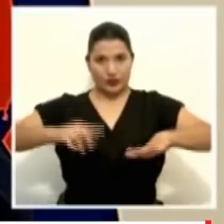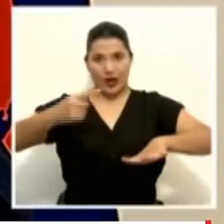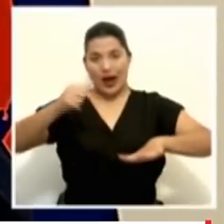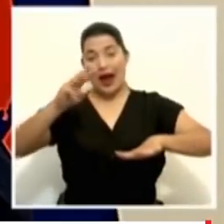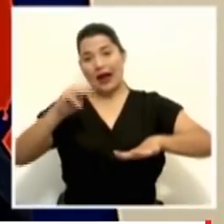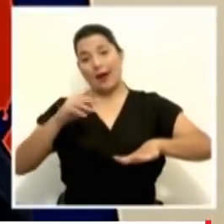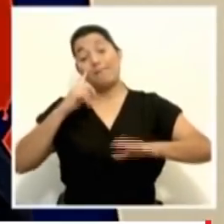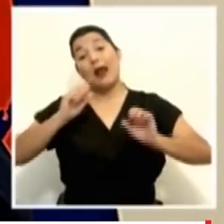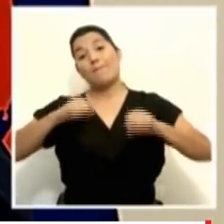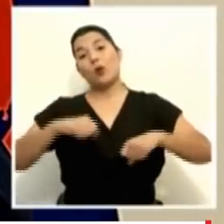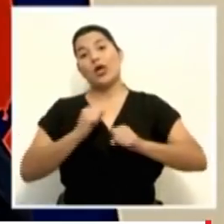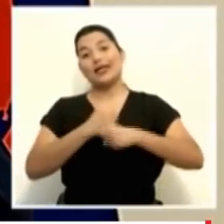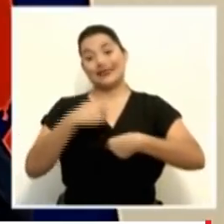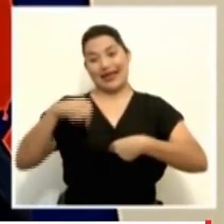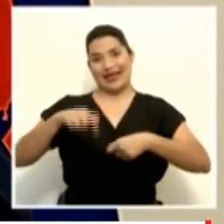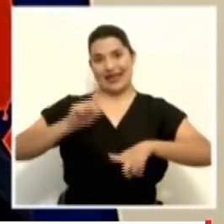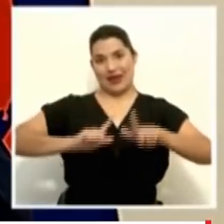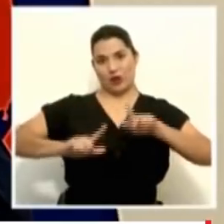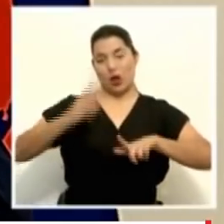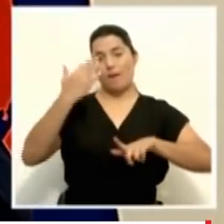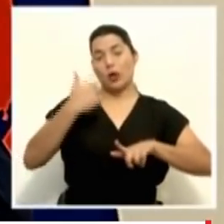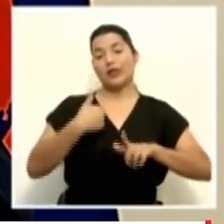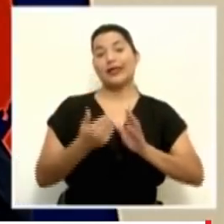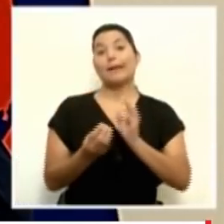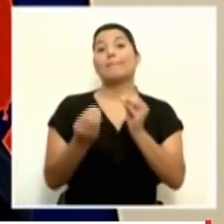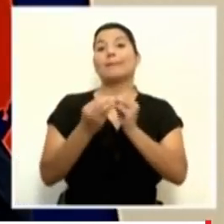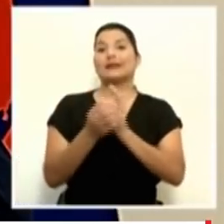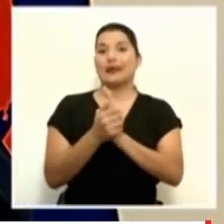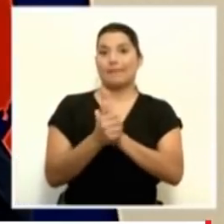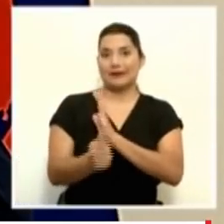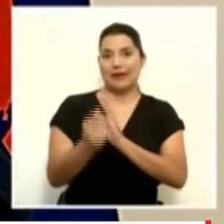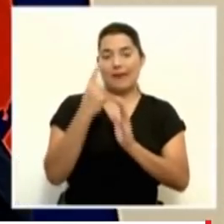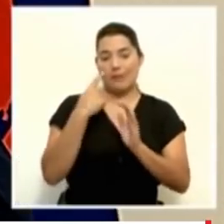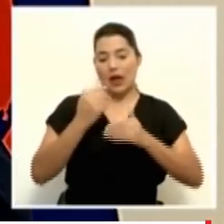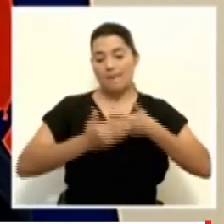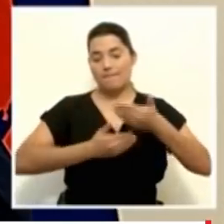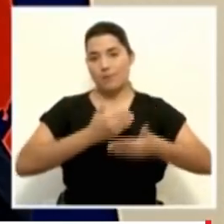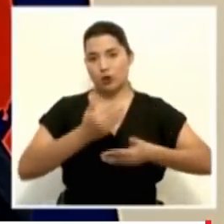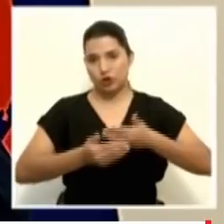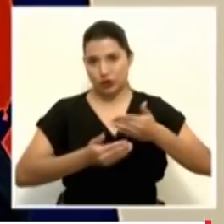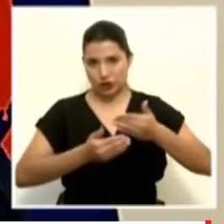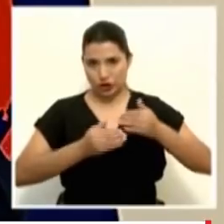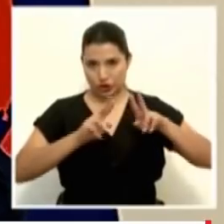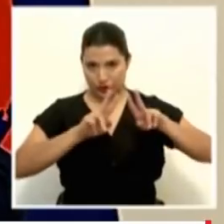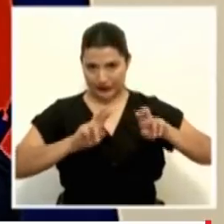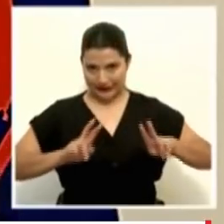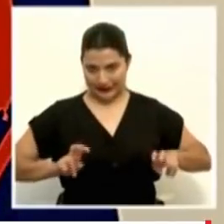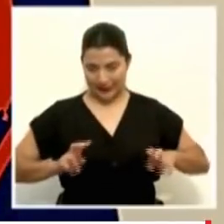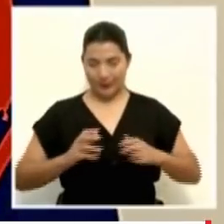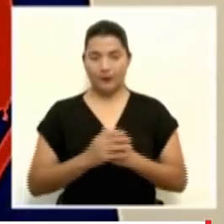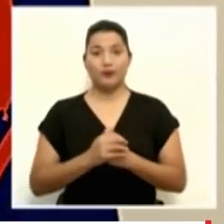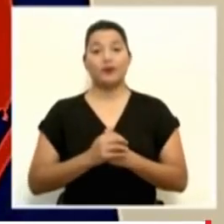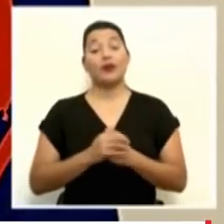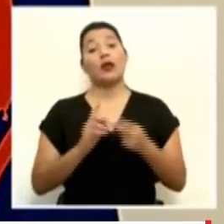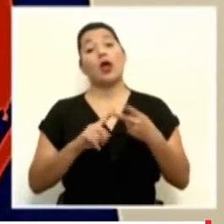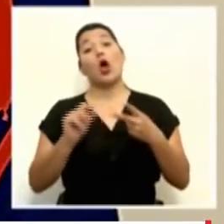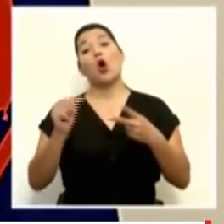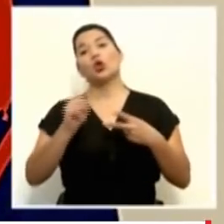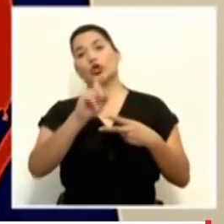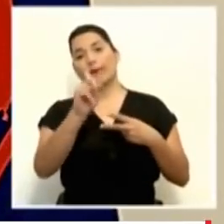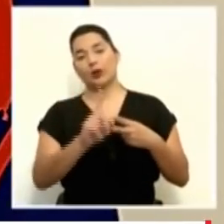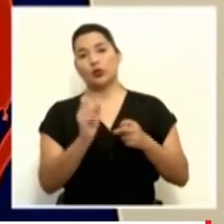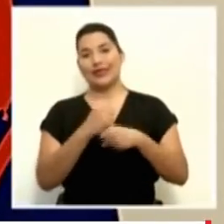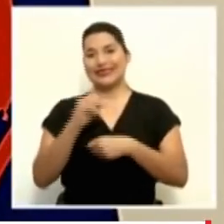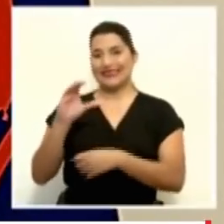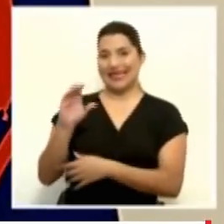laboratorios que tienen mucho mayor capacidad para procesar muestras. La siguiente consulta la realiza CR